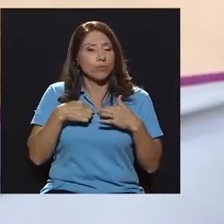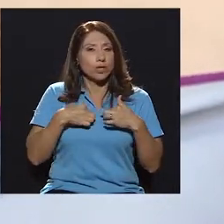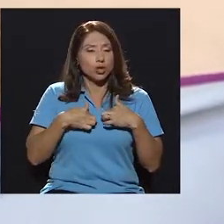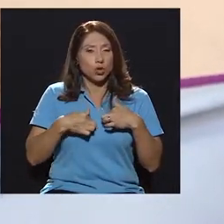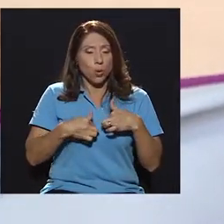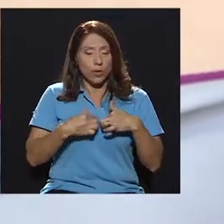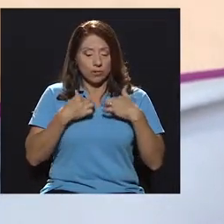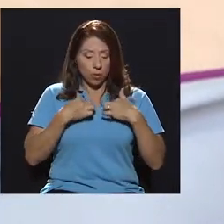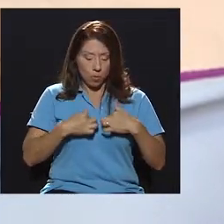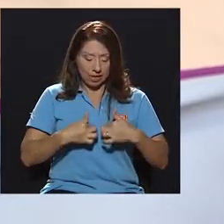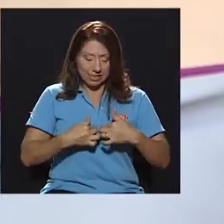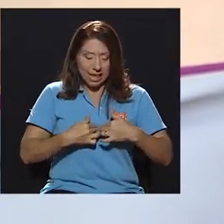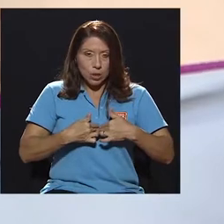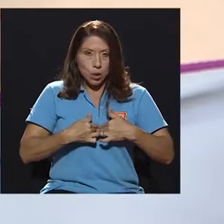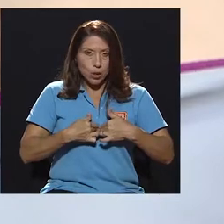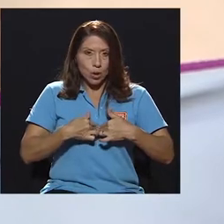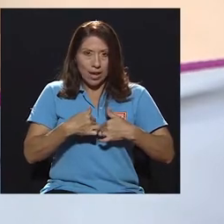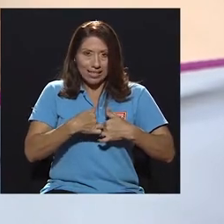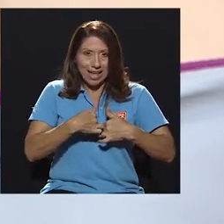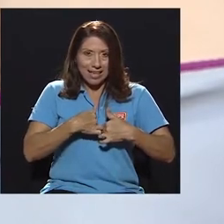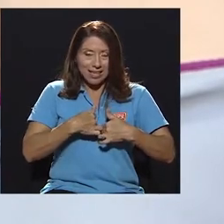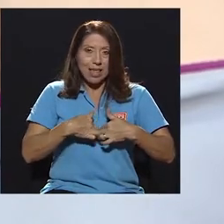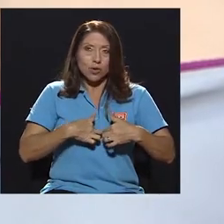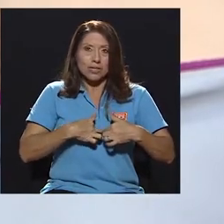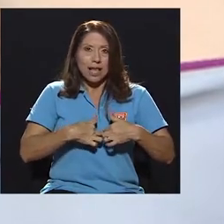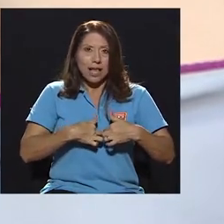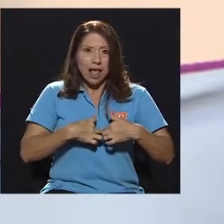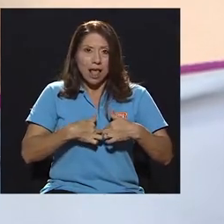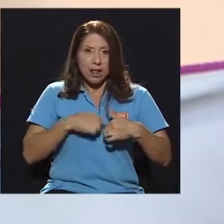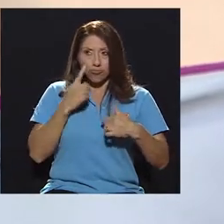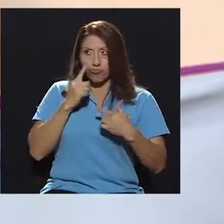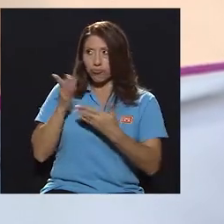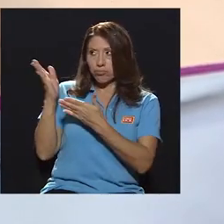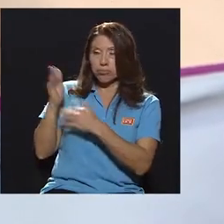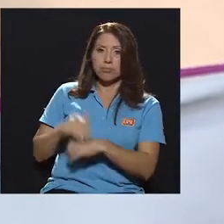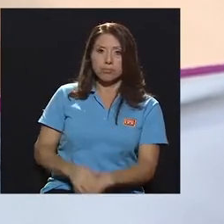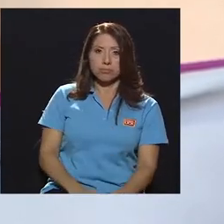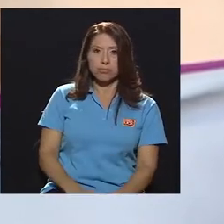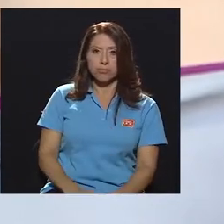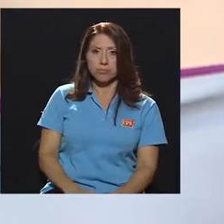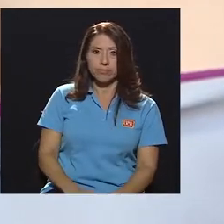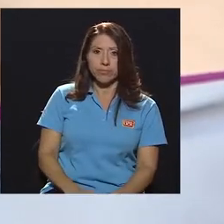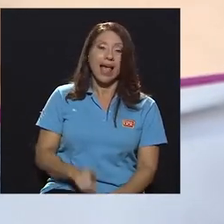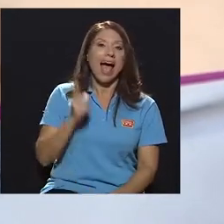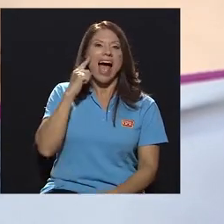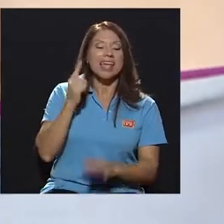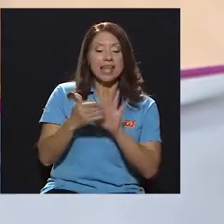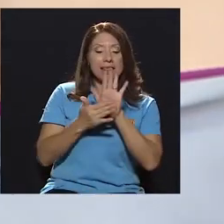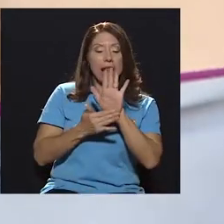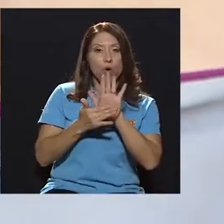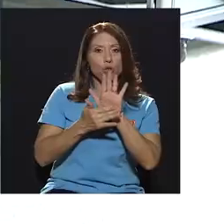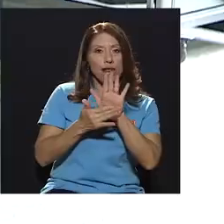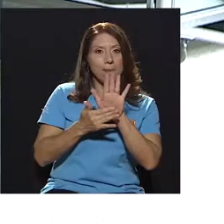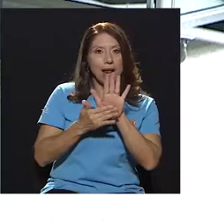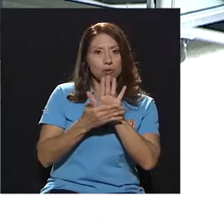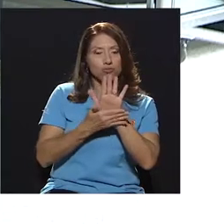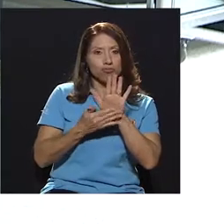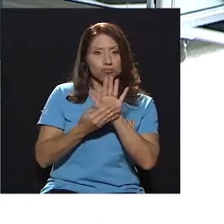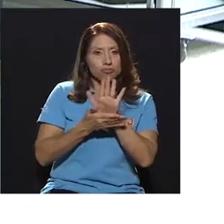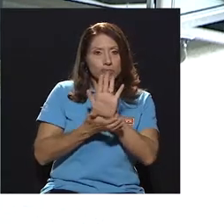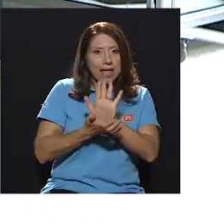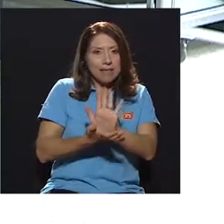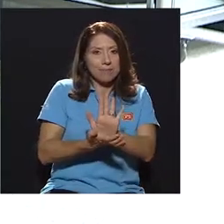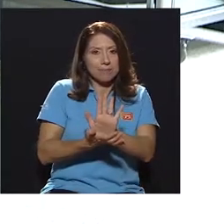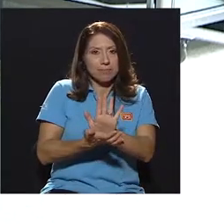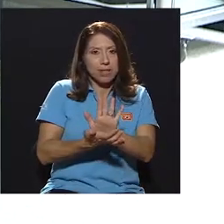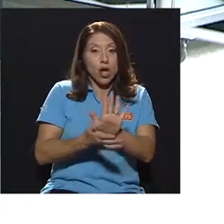el huesito que tenemos acá. Entonces, vamos a poner sobre ese huesito el talón de la mano. Con la otra mano voy a